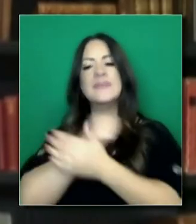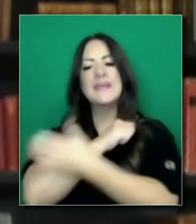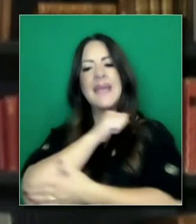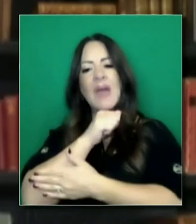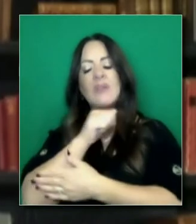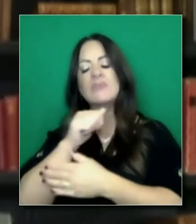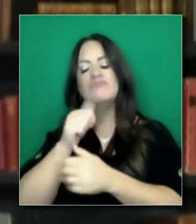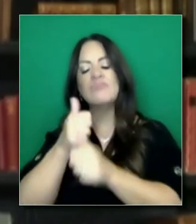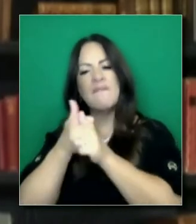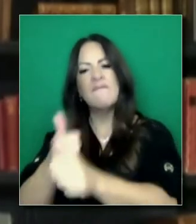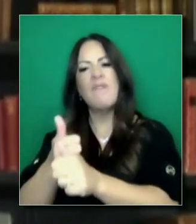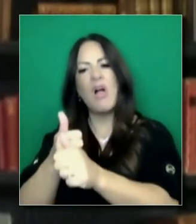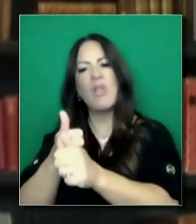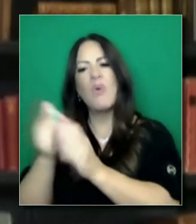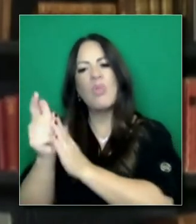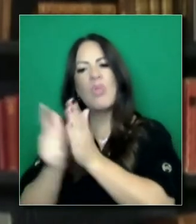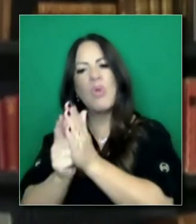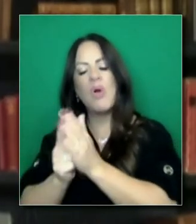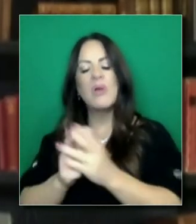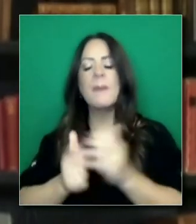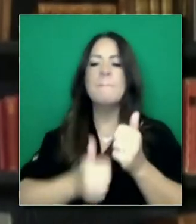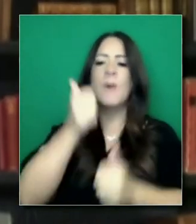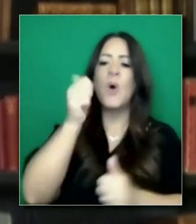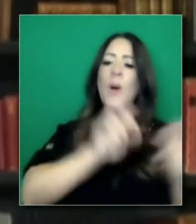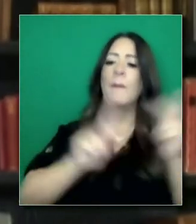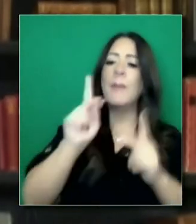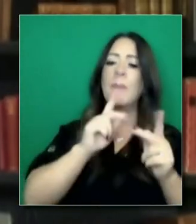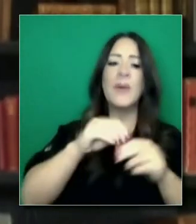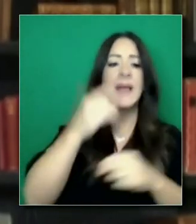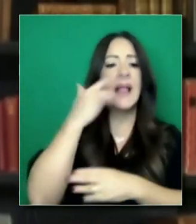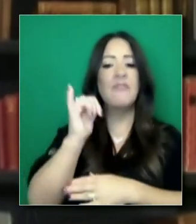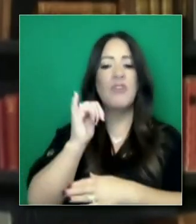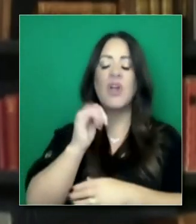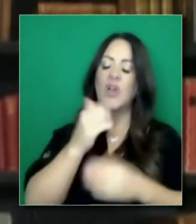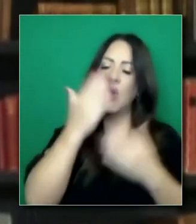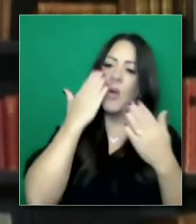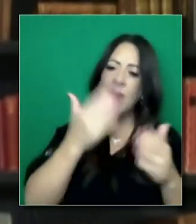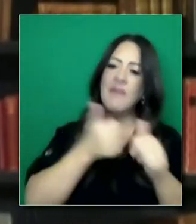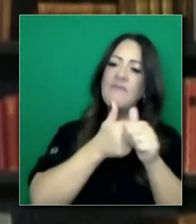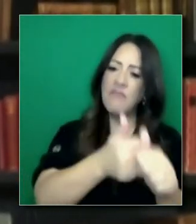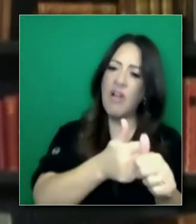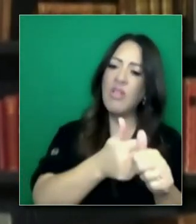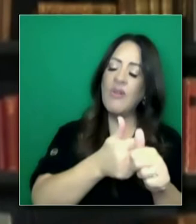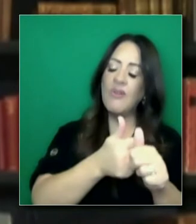los condados y los californianos están haciendo lo correcto a través de este momento tan difícil.